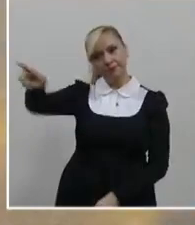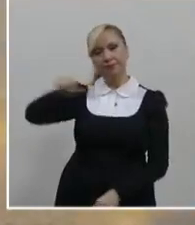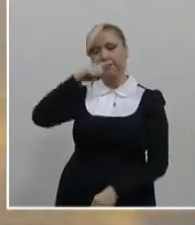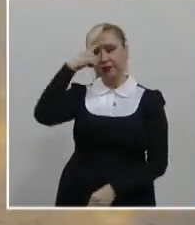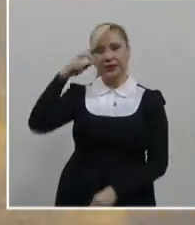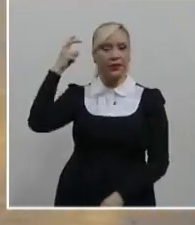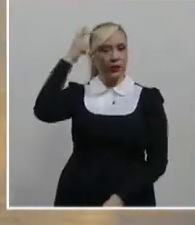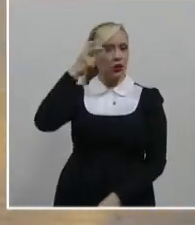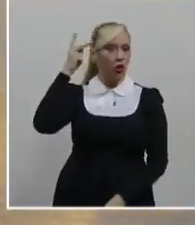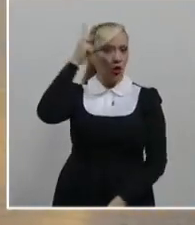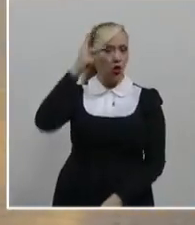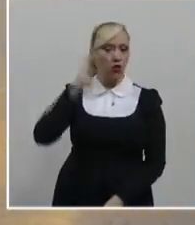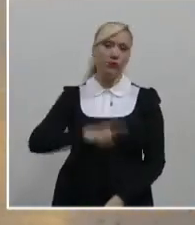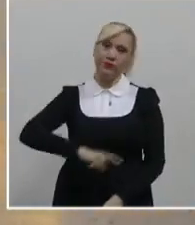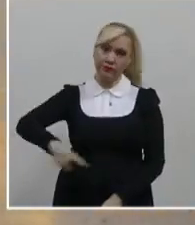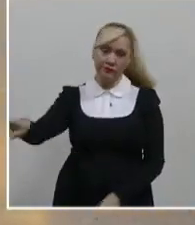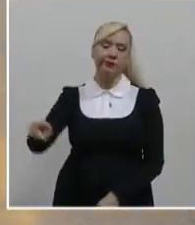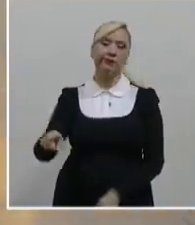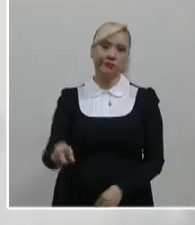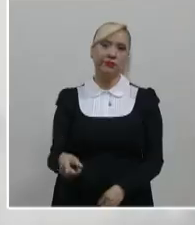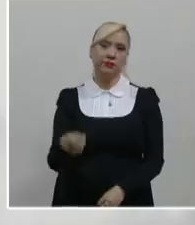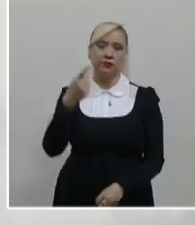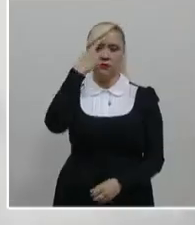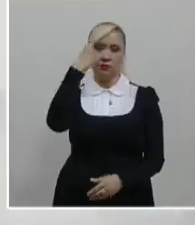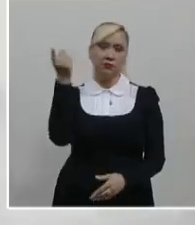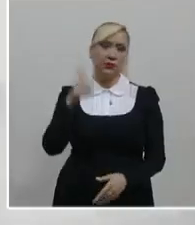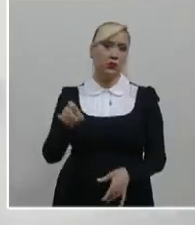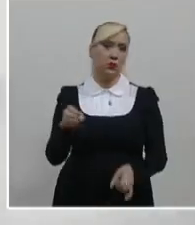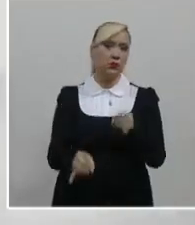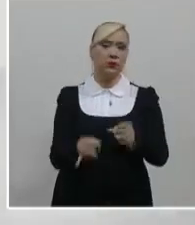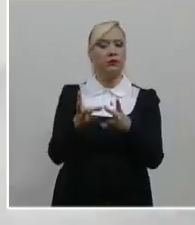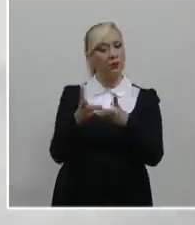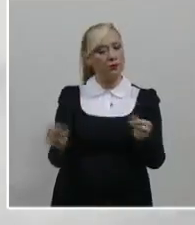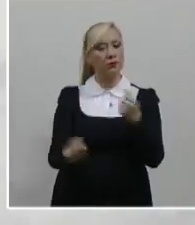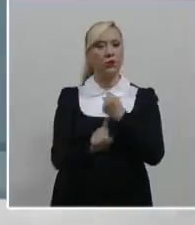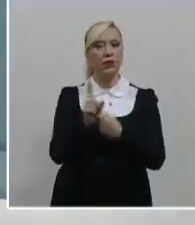asuntos de su competencia y derivados de controversias del orden familiar.